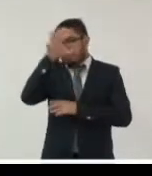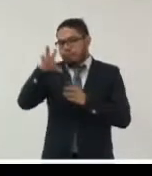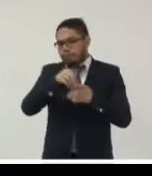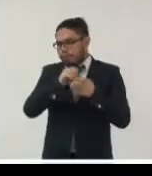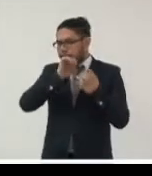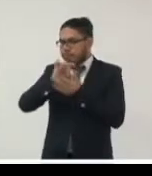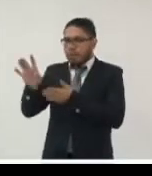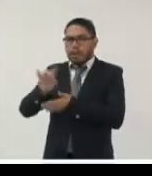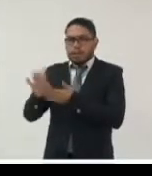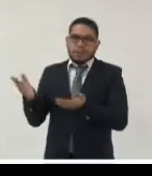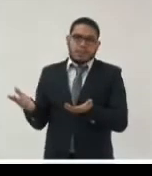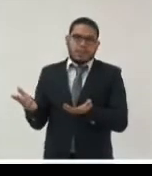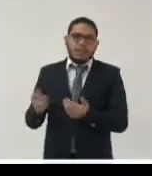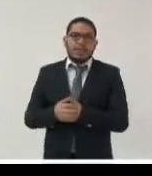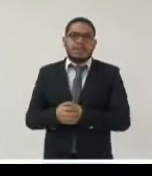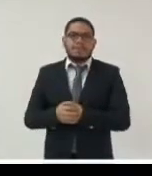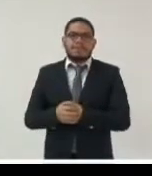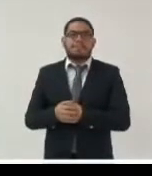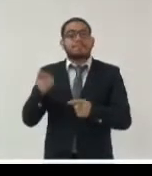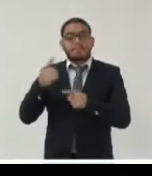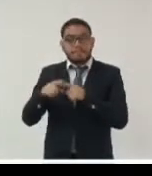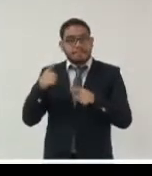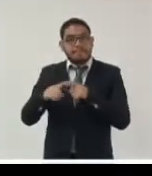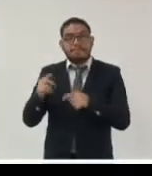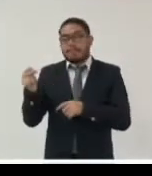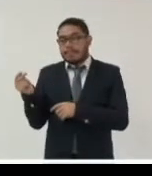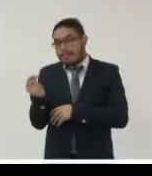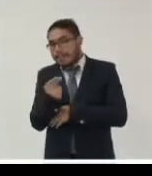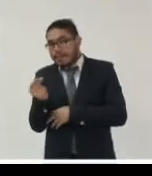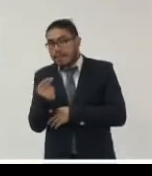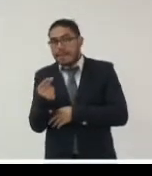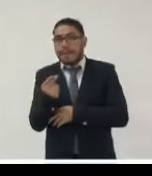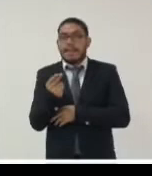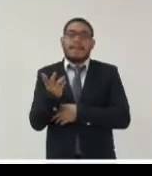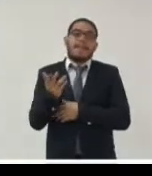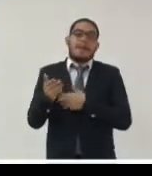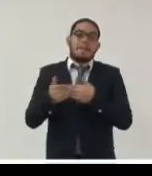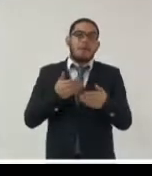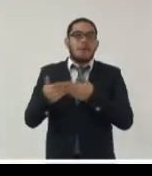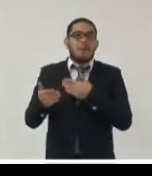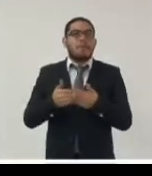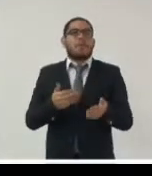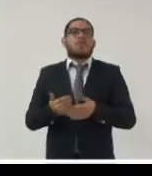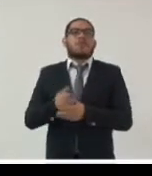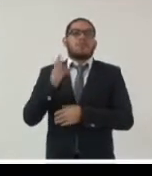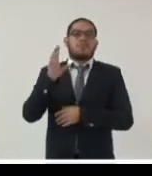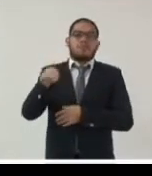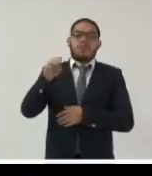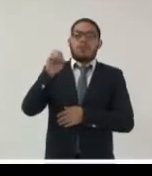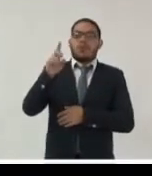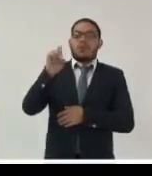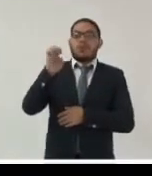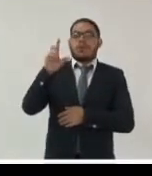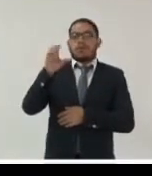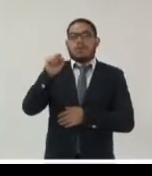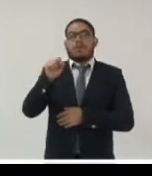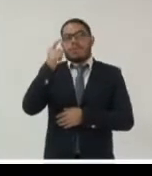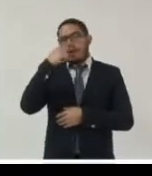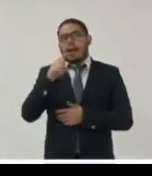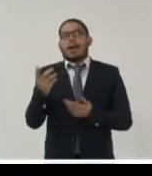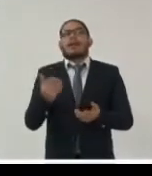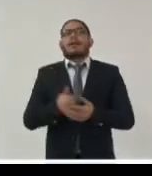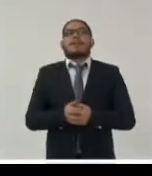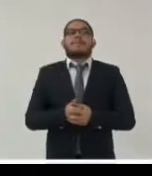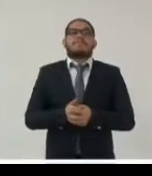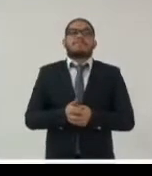estándares requisitos modelos para contemplar esta